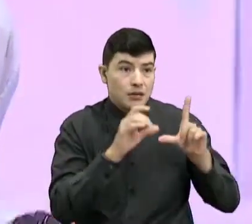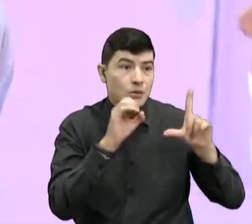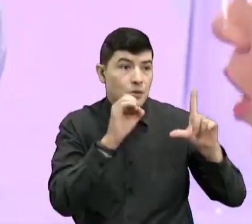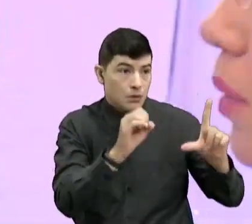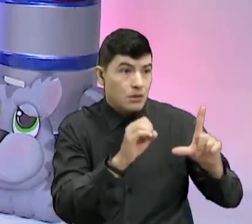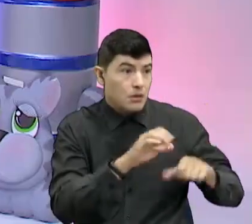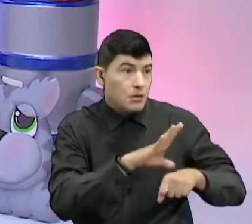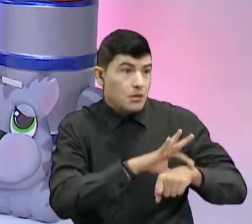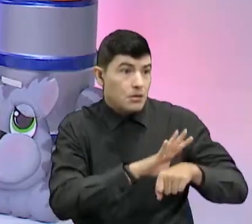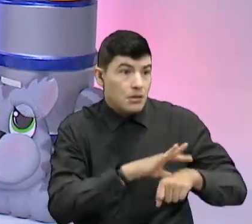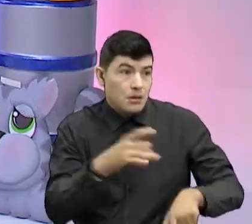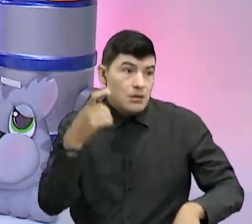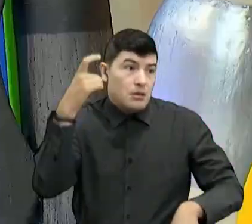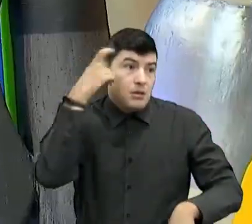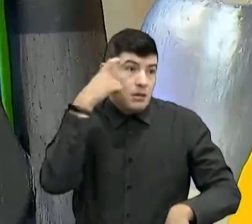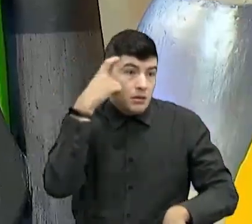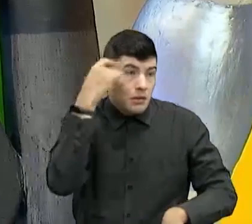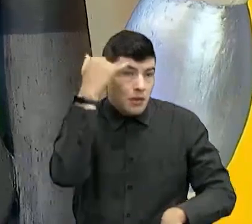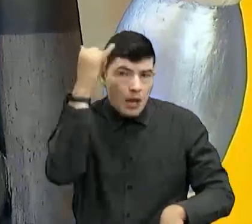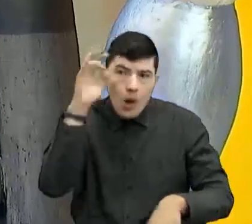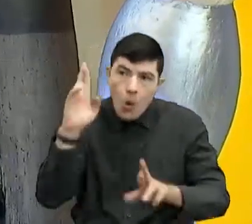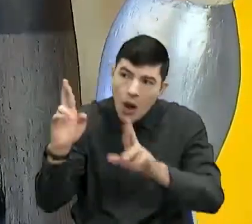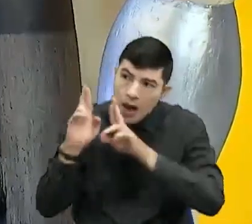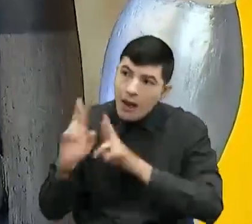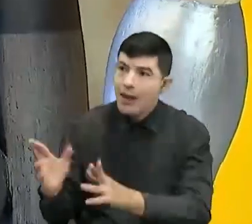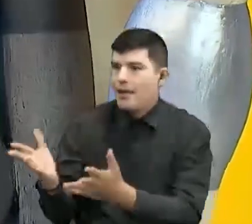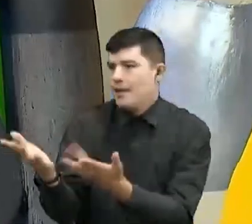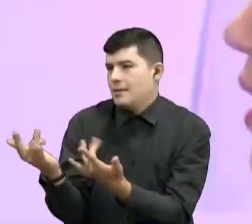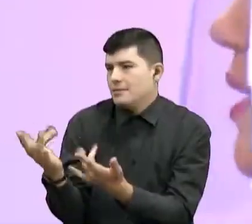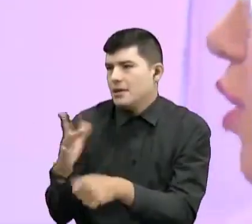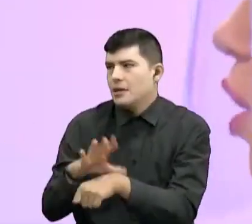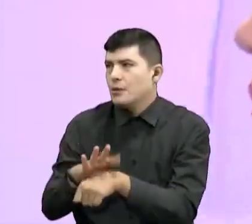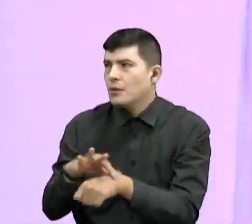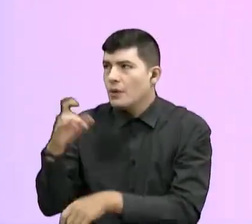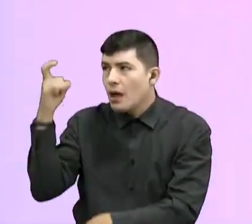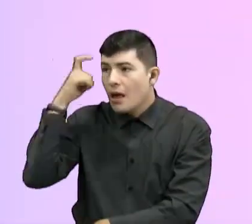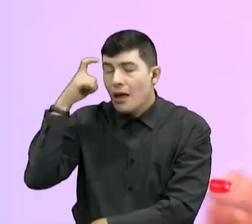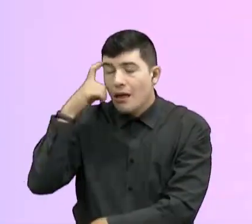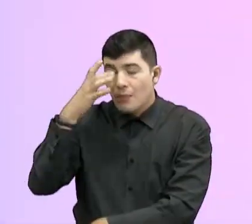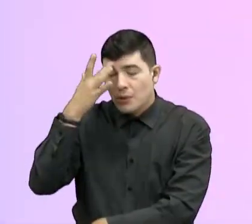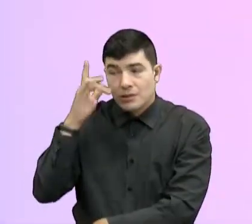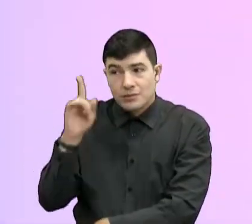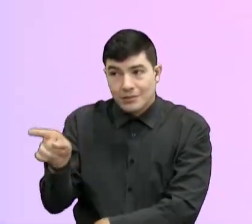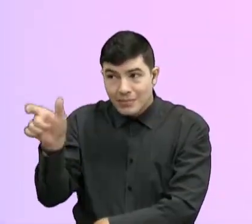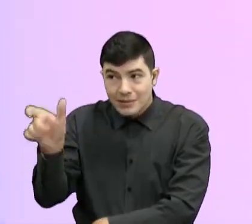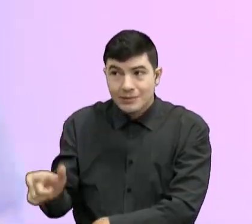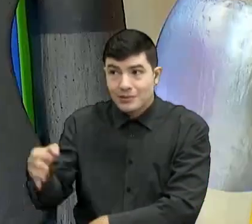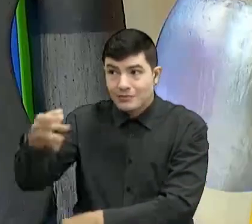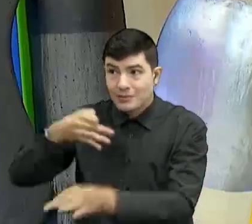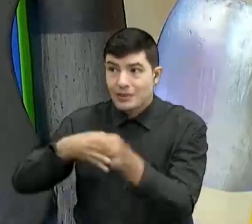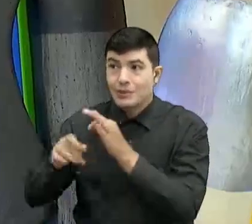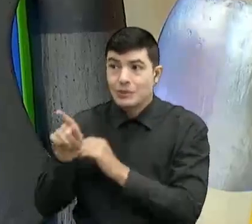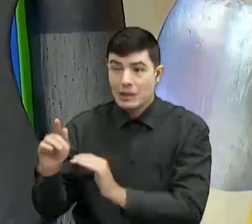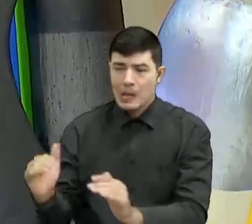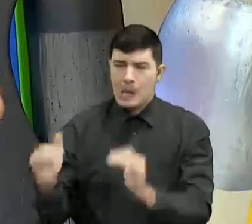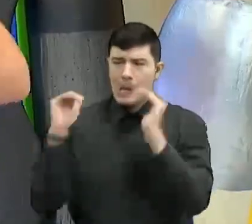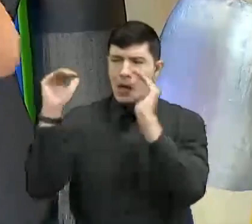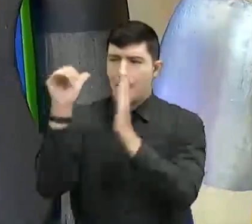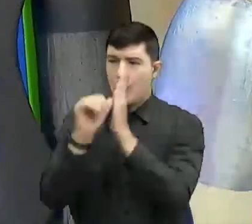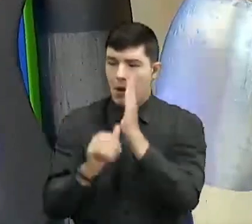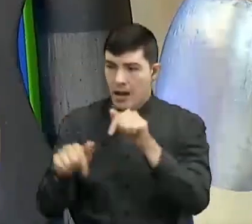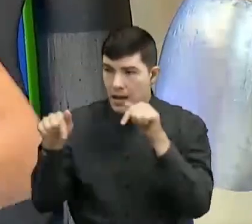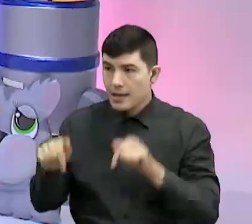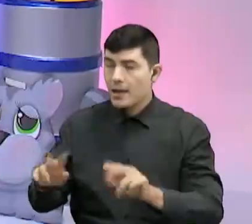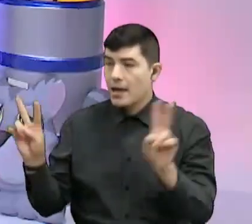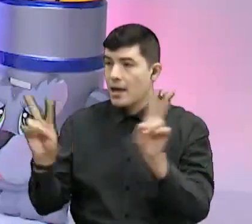inteligente, Ala. No, pues yo espero que el doctor sea inteligente, porque si el profesor Francisco lo envió es porque usted nos va a dar la talla al programa, estamos en vivo,